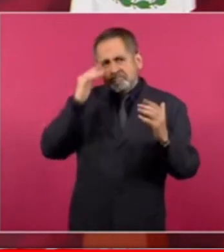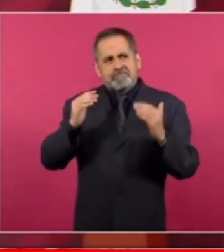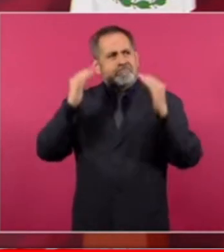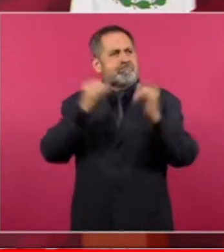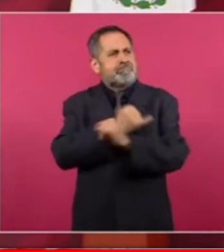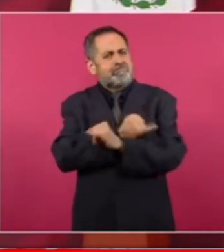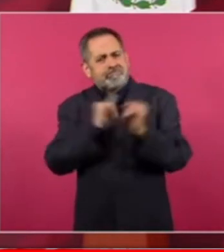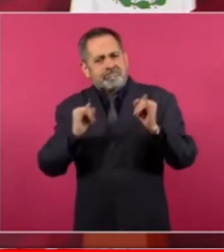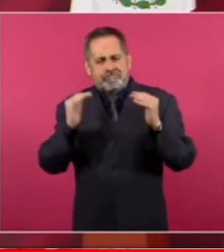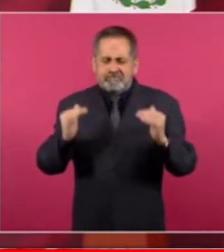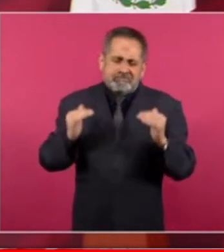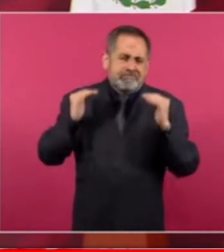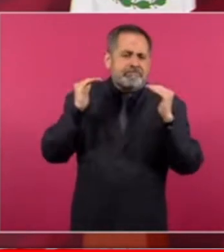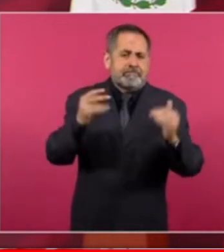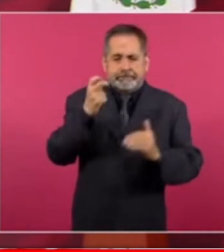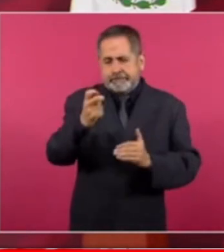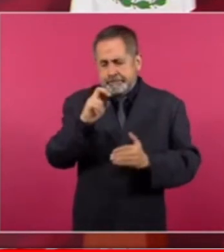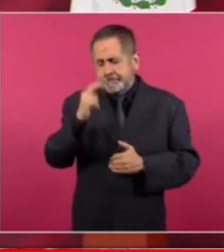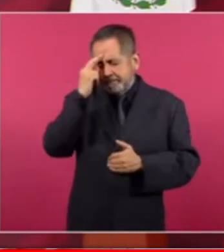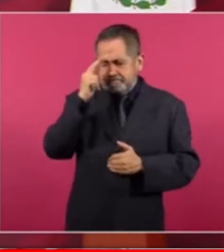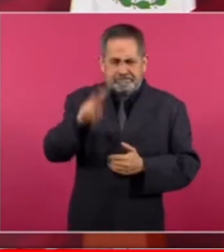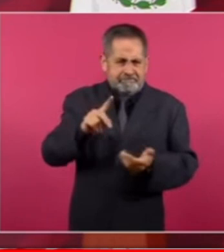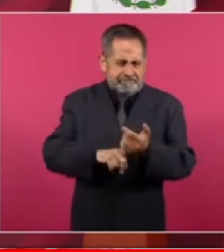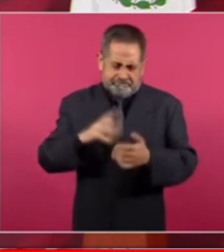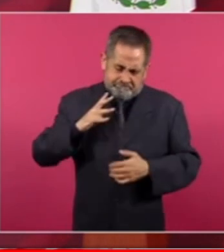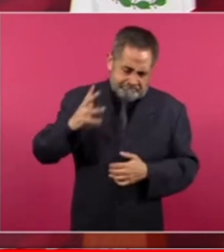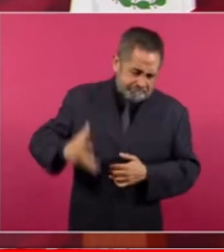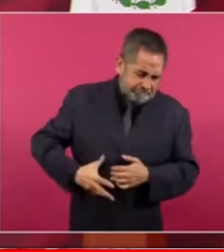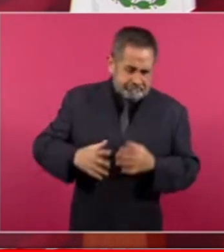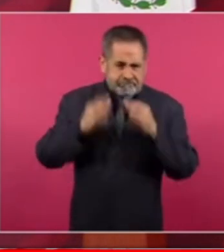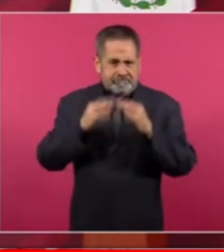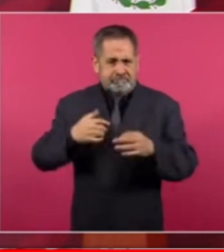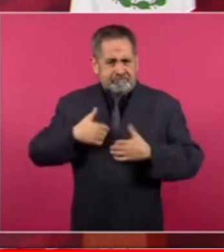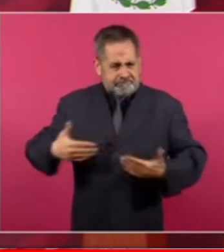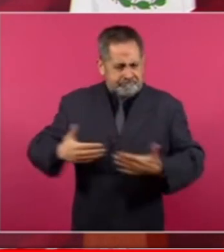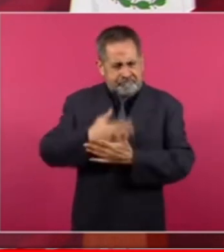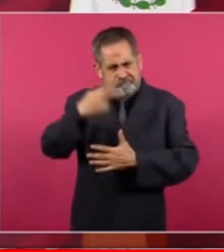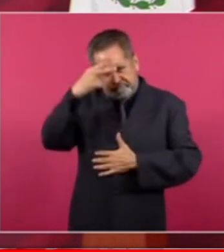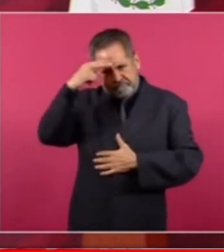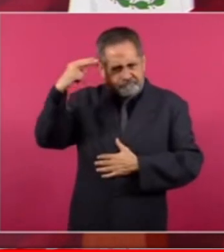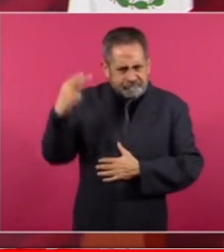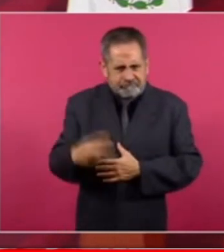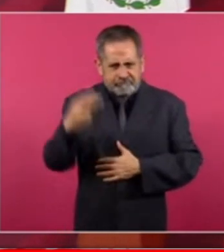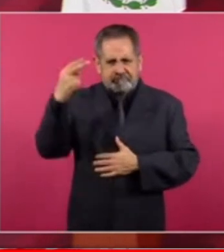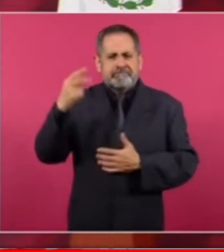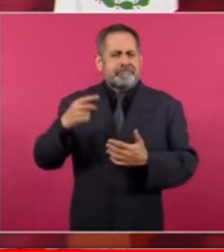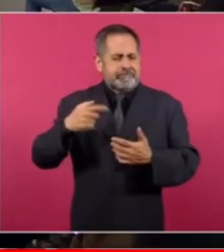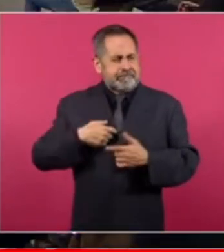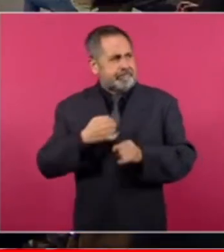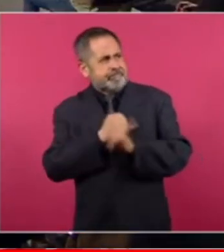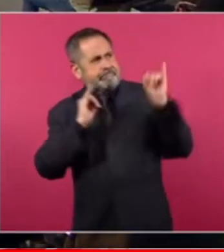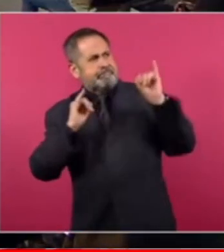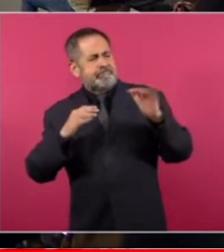nuestra independencia es un orgullo ser mexicanos y ser independientes